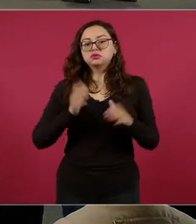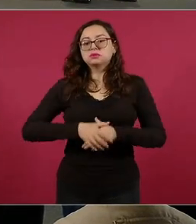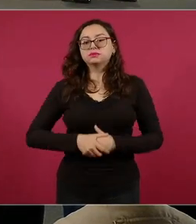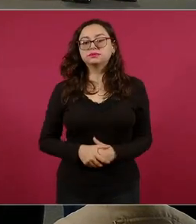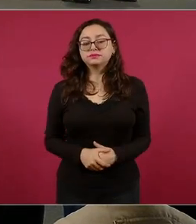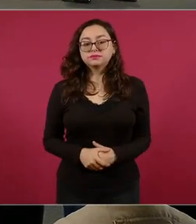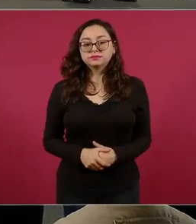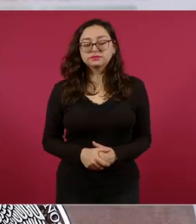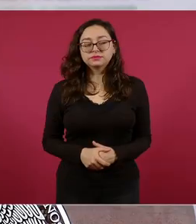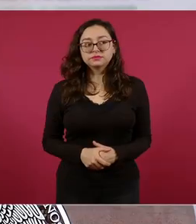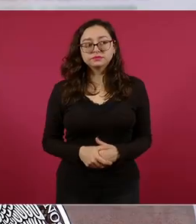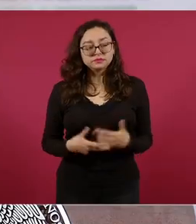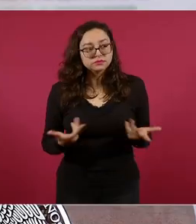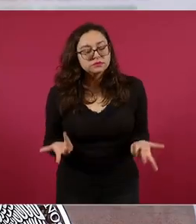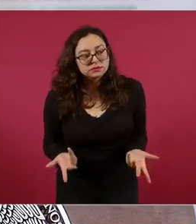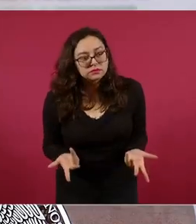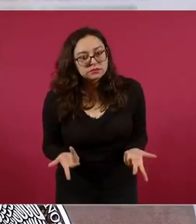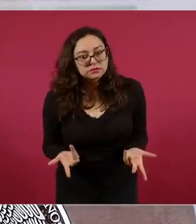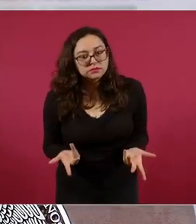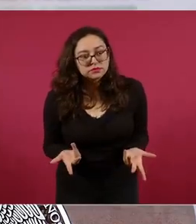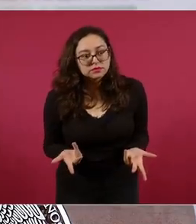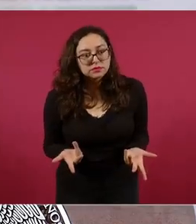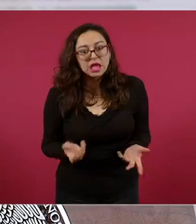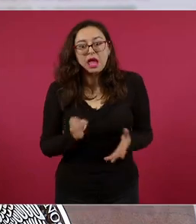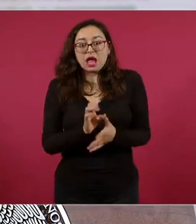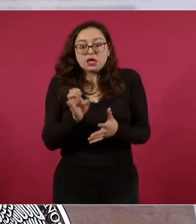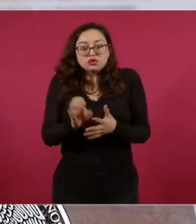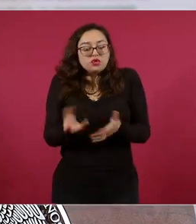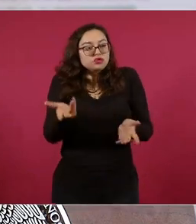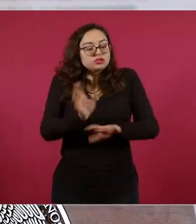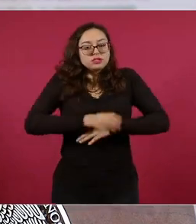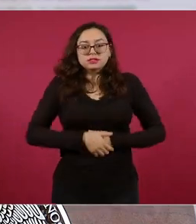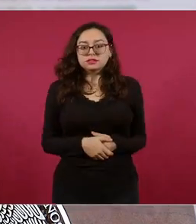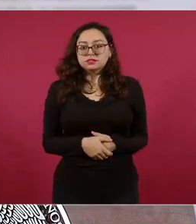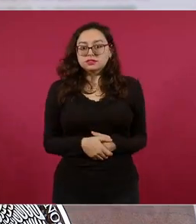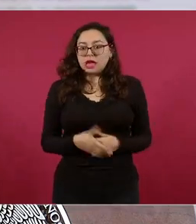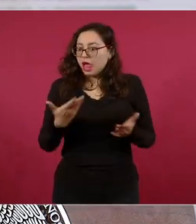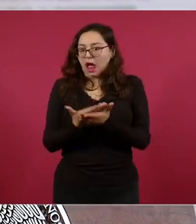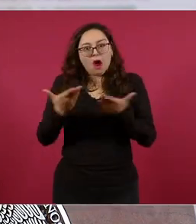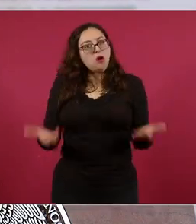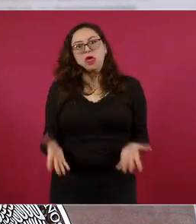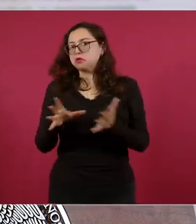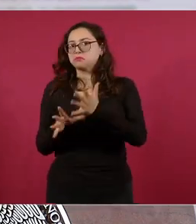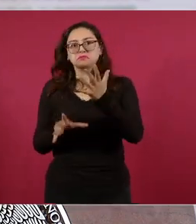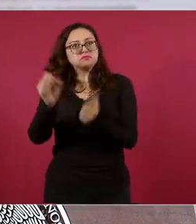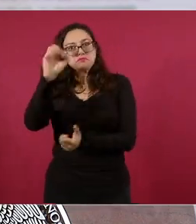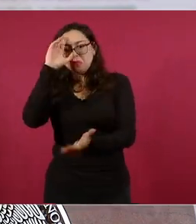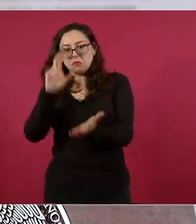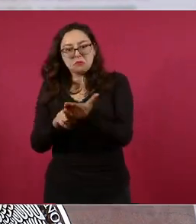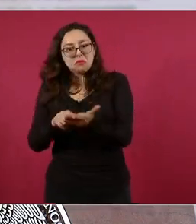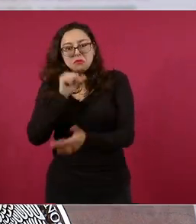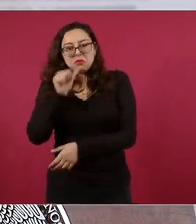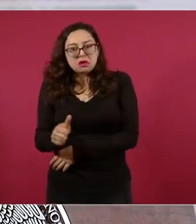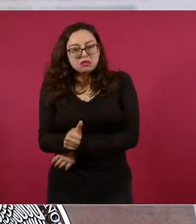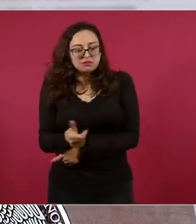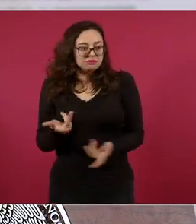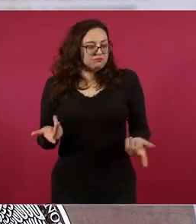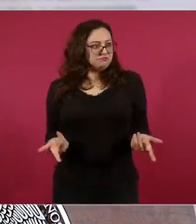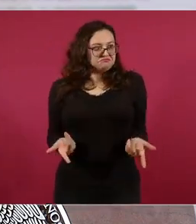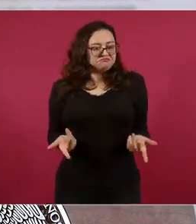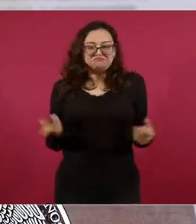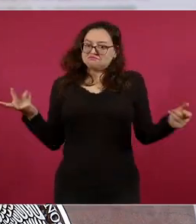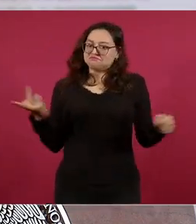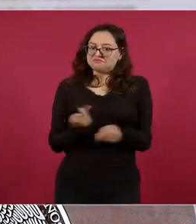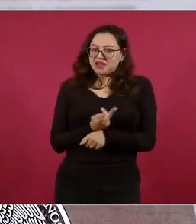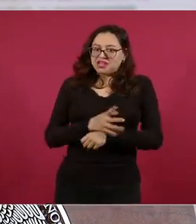ya vimos es que no hay congruencia. Y como dicen una cosa, dicen otra. Pero vamos a detenernos un poco. Hay que decirles